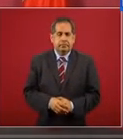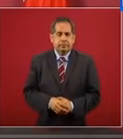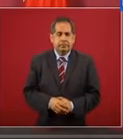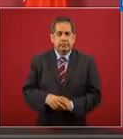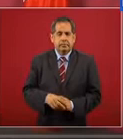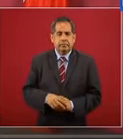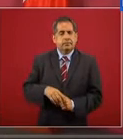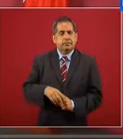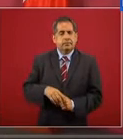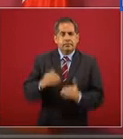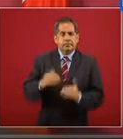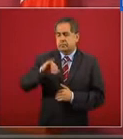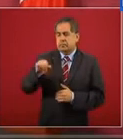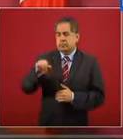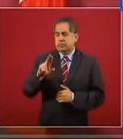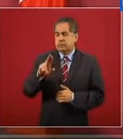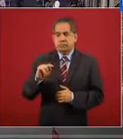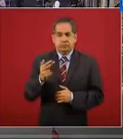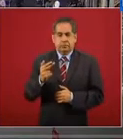judith sánchez